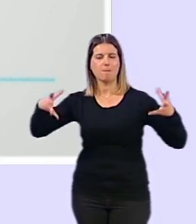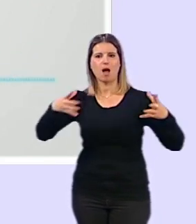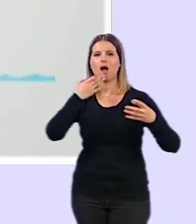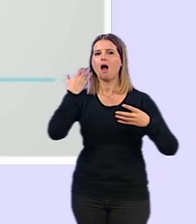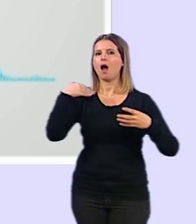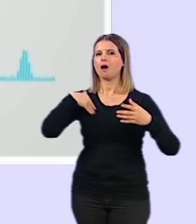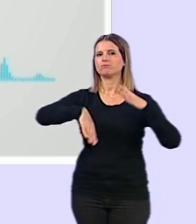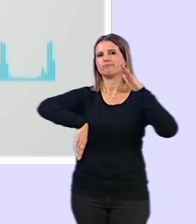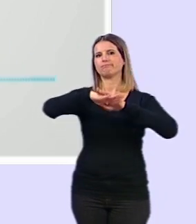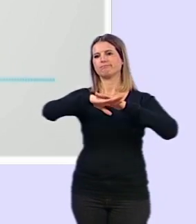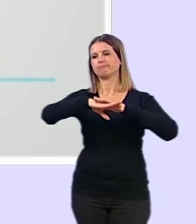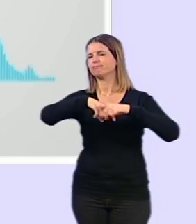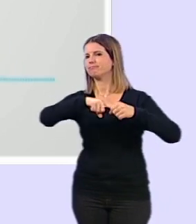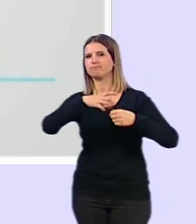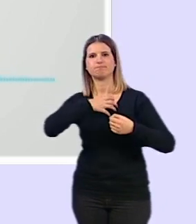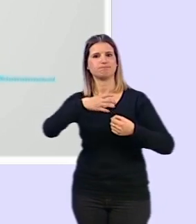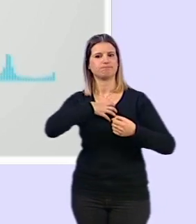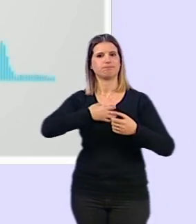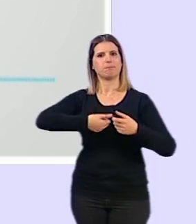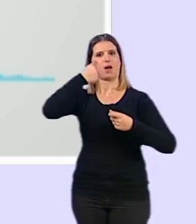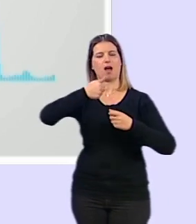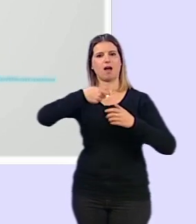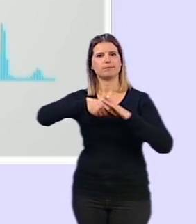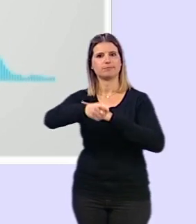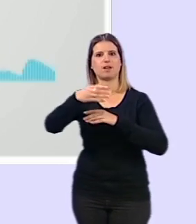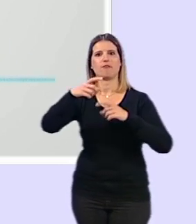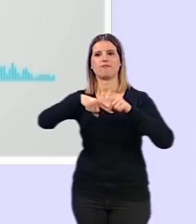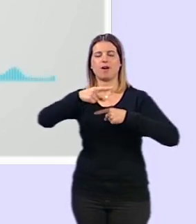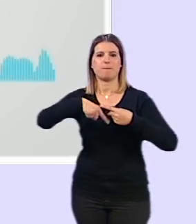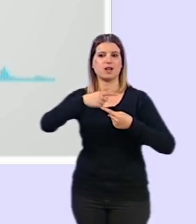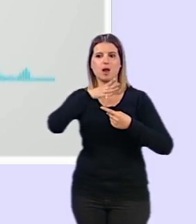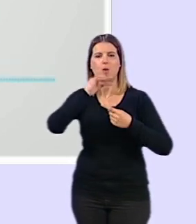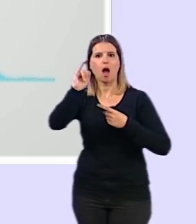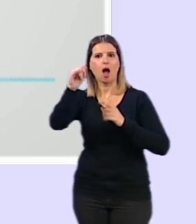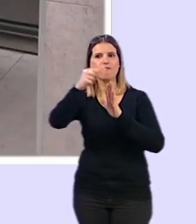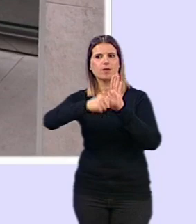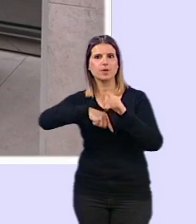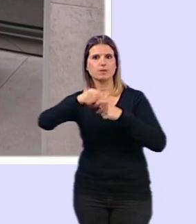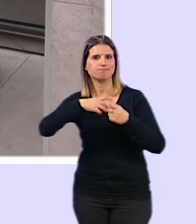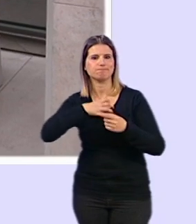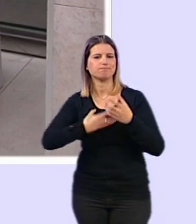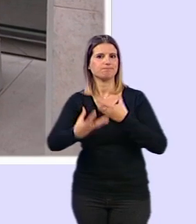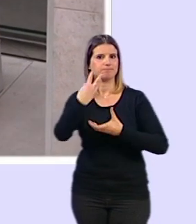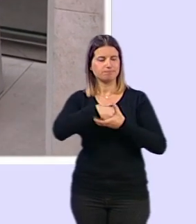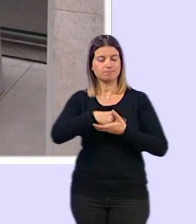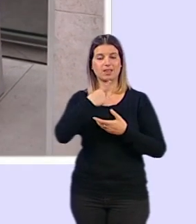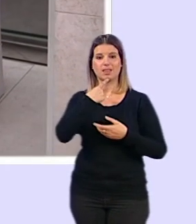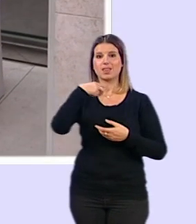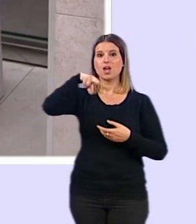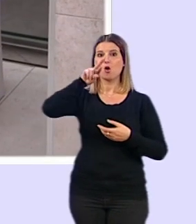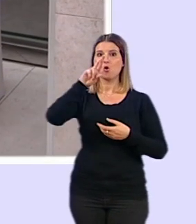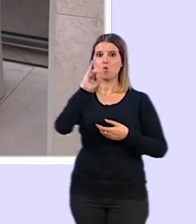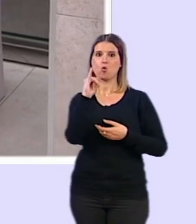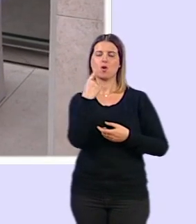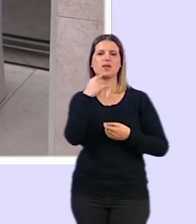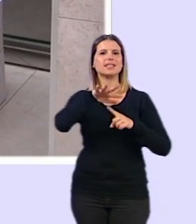están limitando que puedan acceder familias que, por desgracia, reúnen todos los requisitos. Gutiérrez ha señalado que la situación